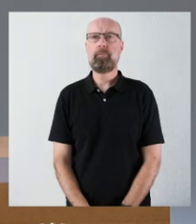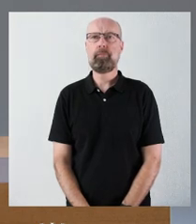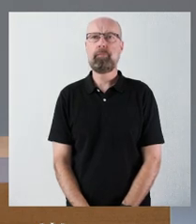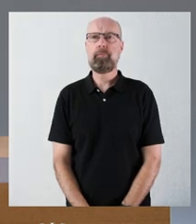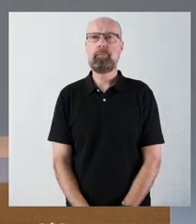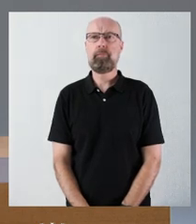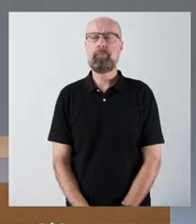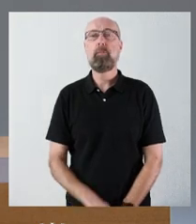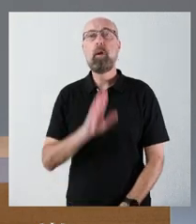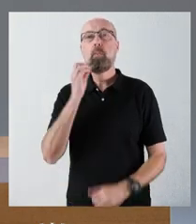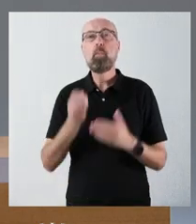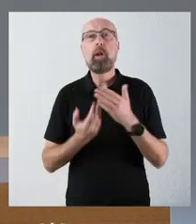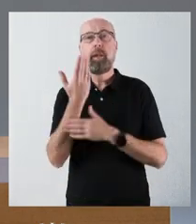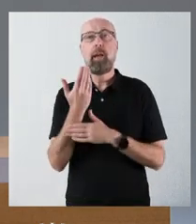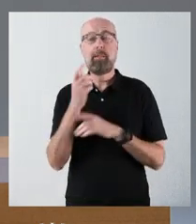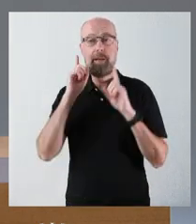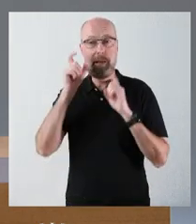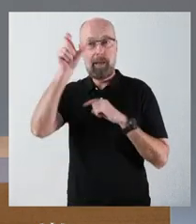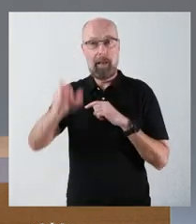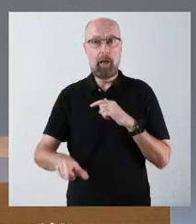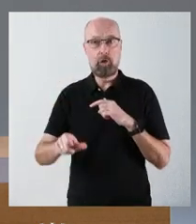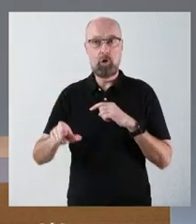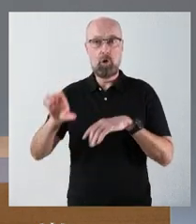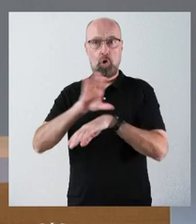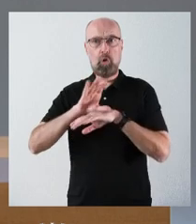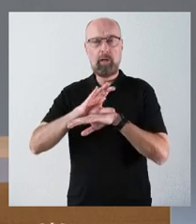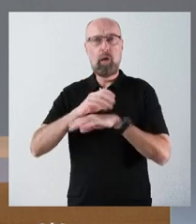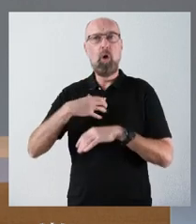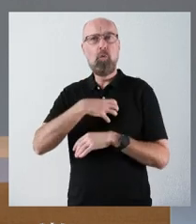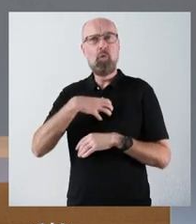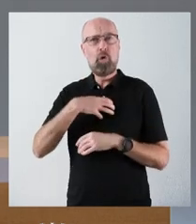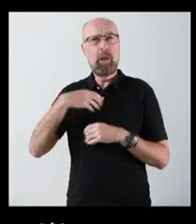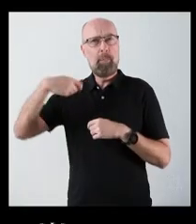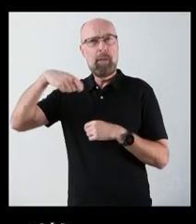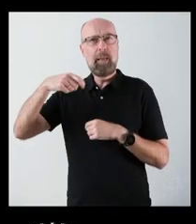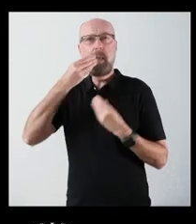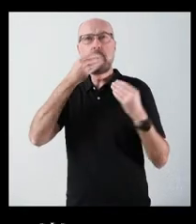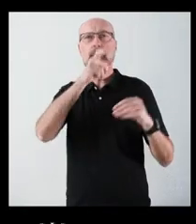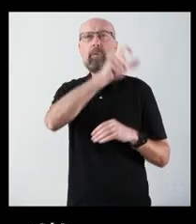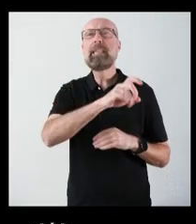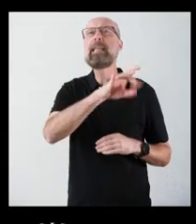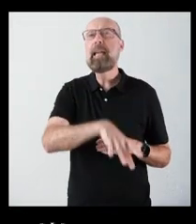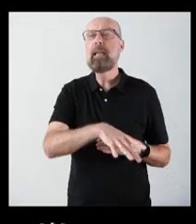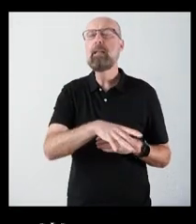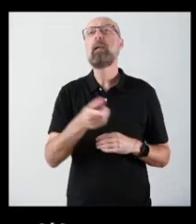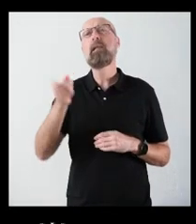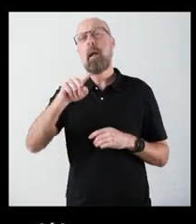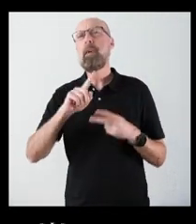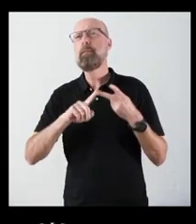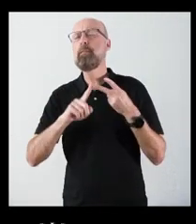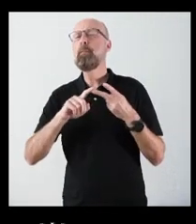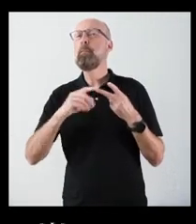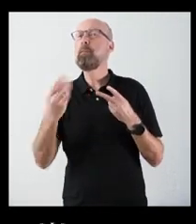Buenos días. En el caso del consejero de las funciones de presidencia, ¿quién las asume? Luego, por otra parte, no sé si nos pueden explicar qué